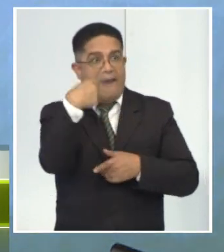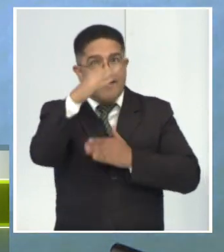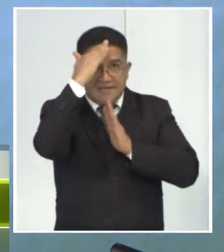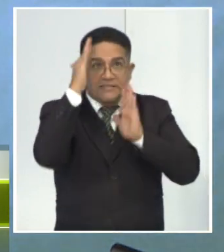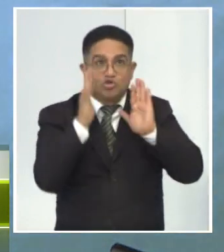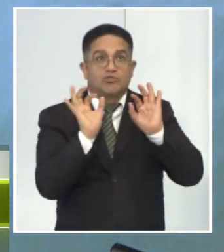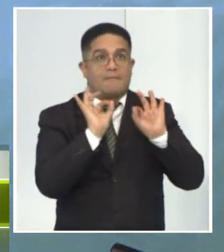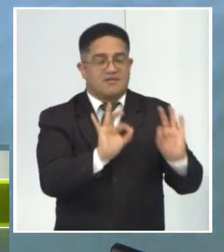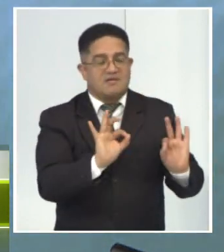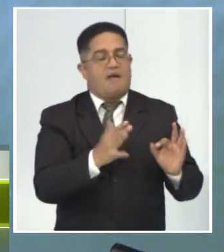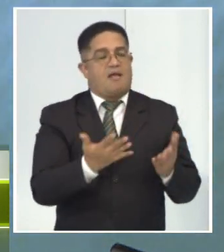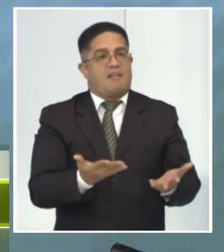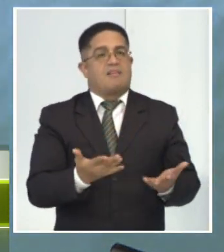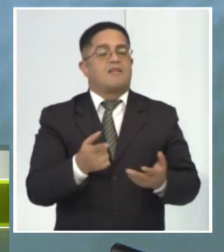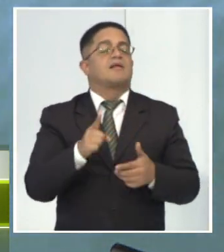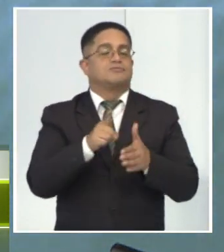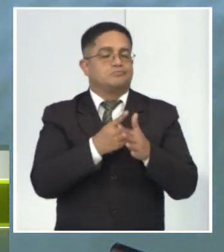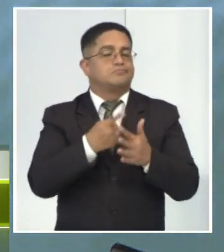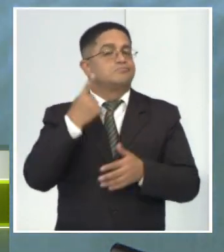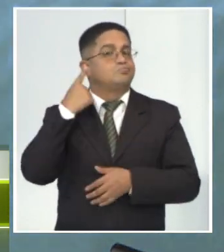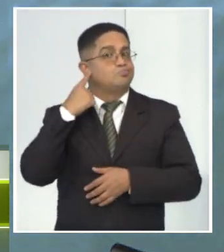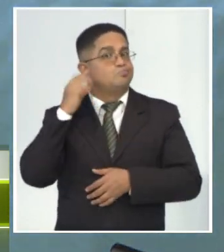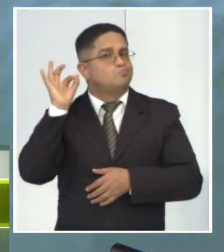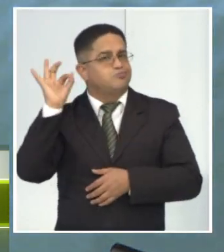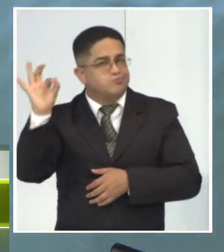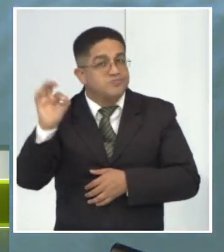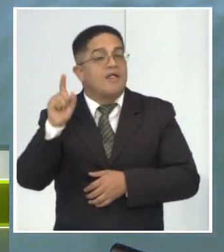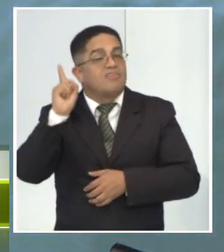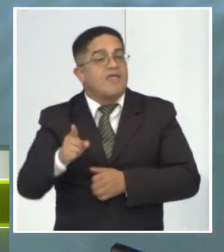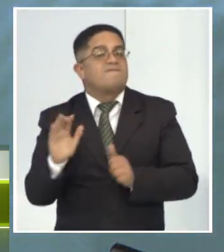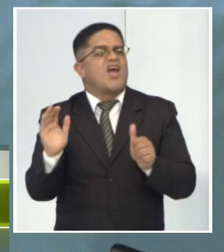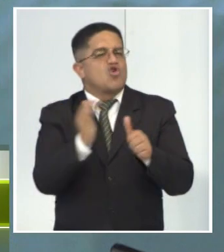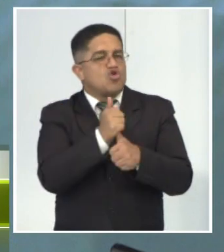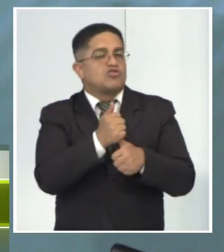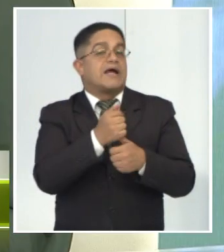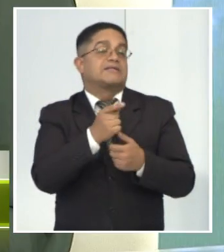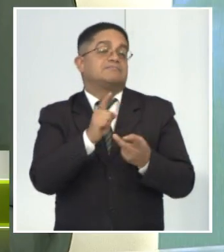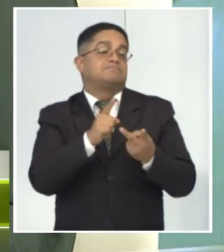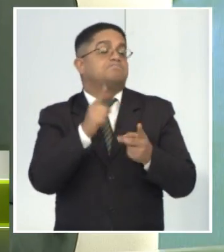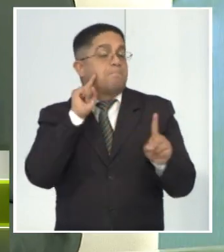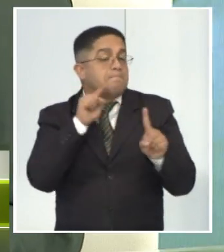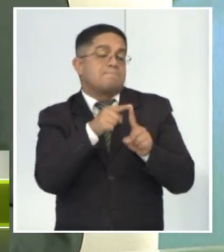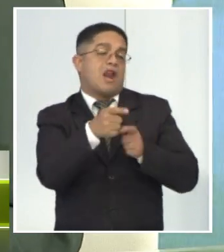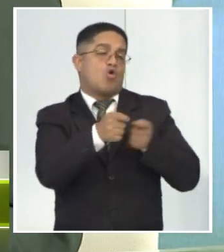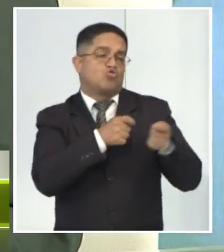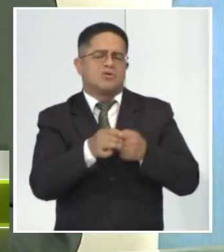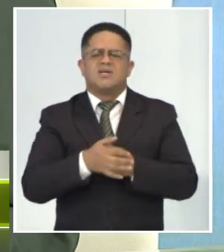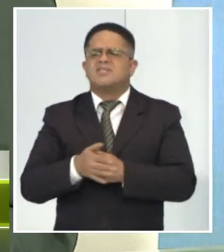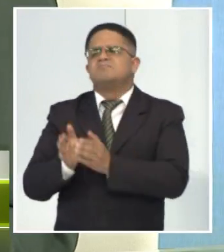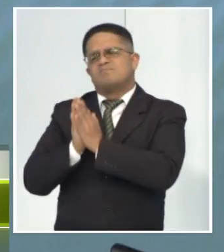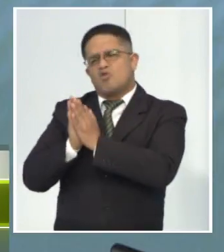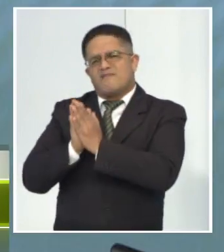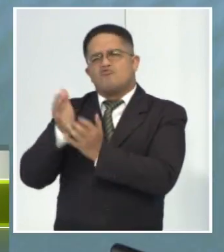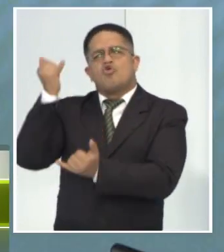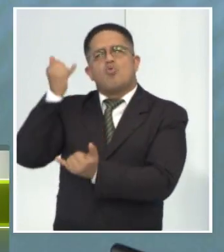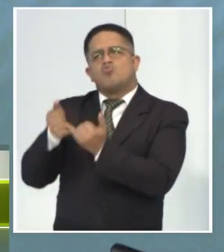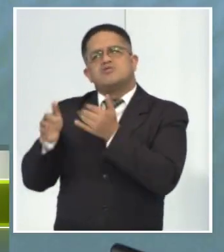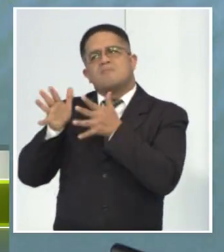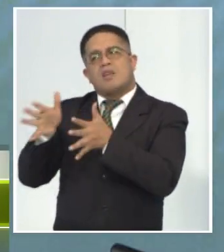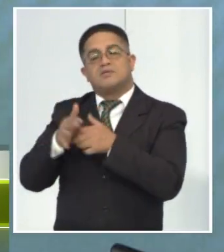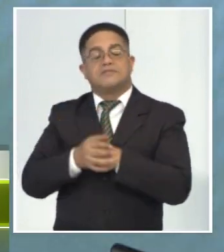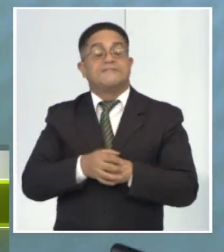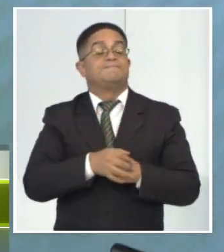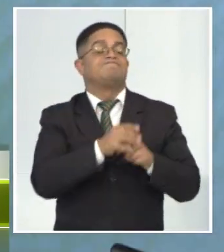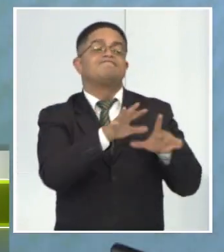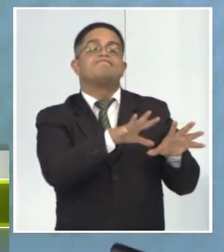¿ok? Porque en el caso de un tínitus pulsátil hay que descubrirlo y hay que tratarlo. Doctor, últimas recomendaciones, por favor. Entender,